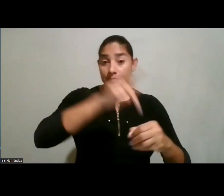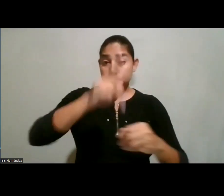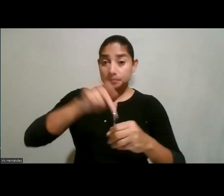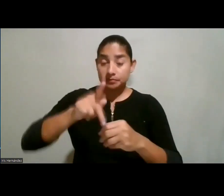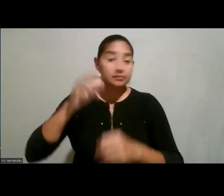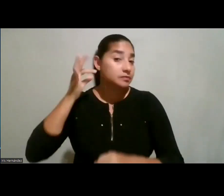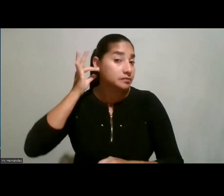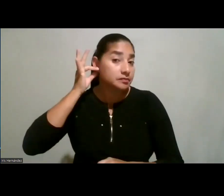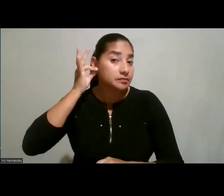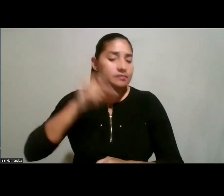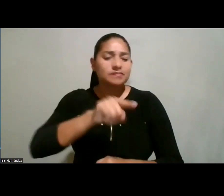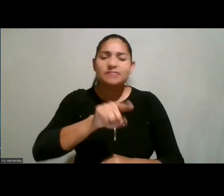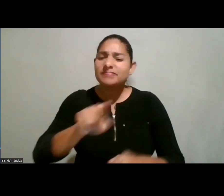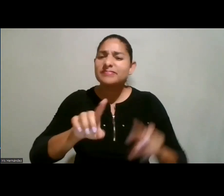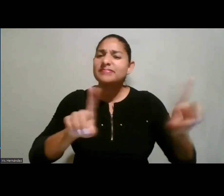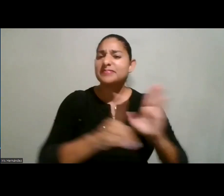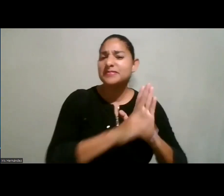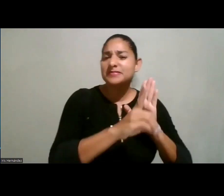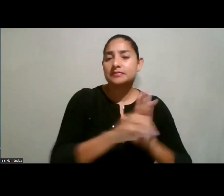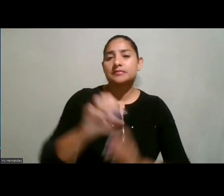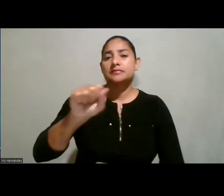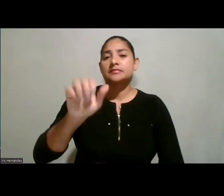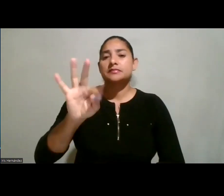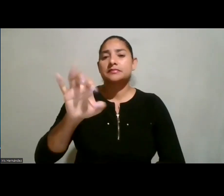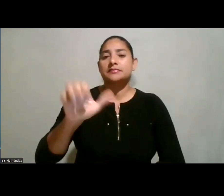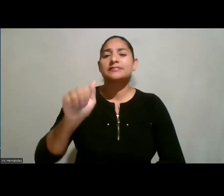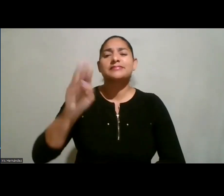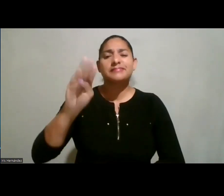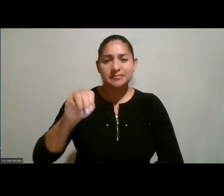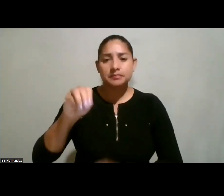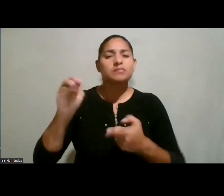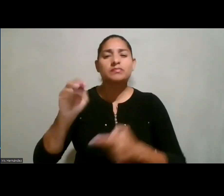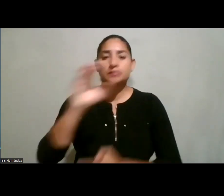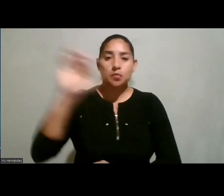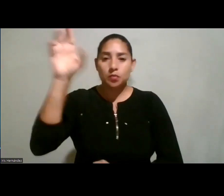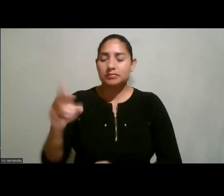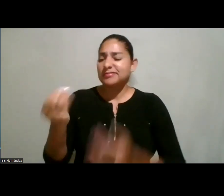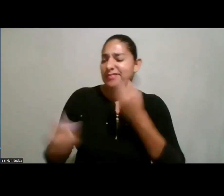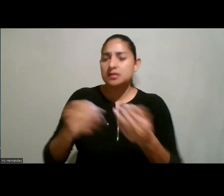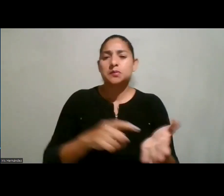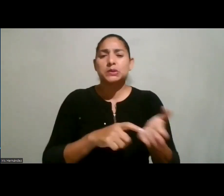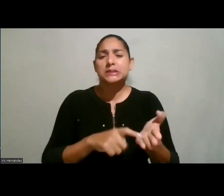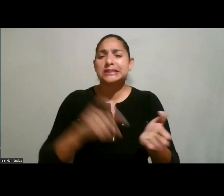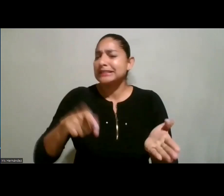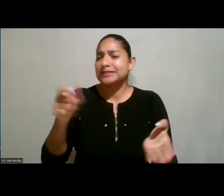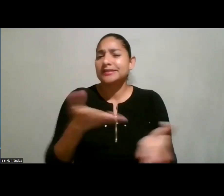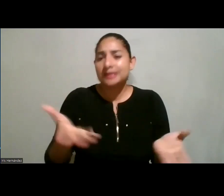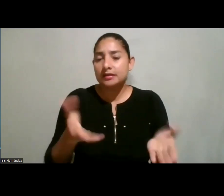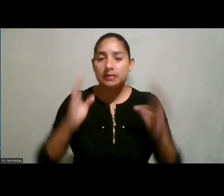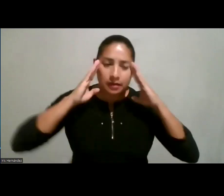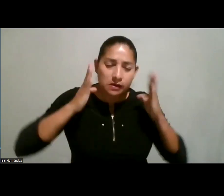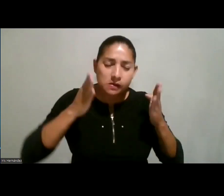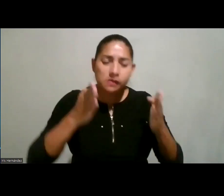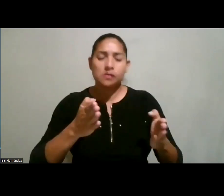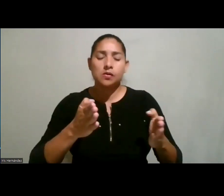mujeres en las disciplinas STEAM en Costa Rica. ¿Qué hacemos y qué necesitamos? Un poco también enfocado desde